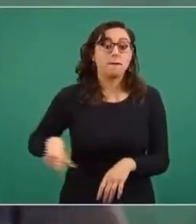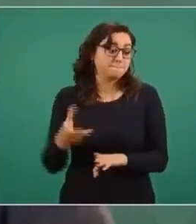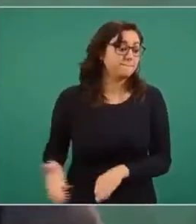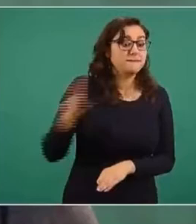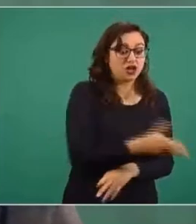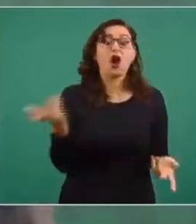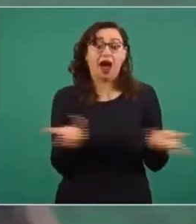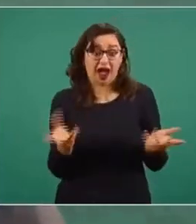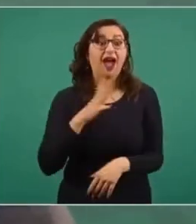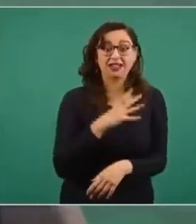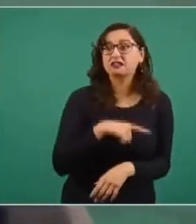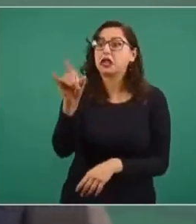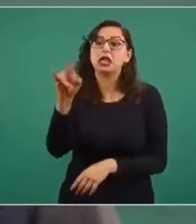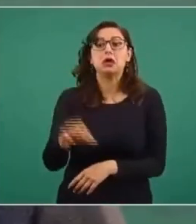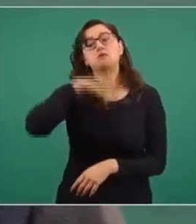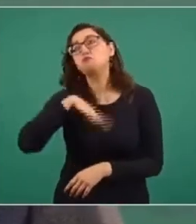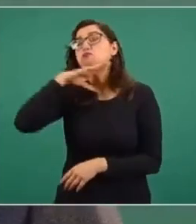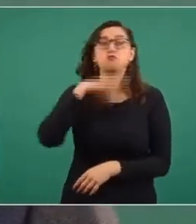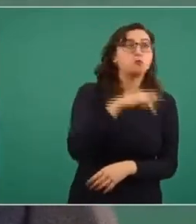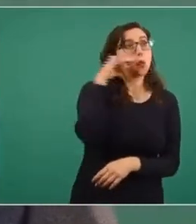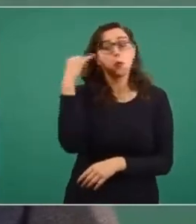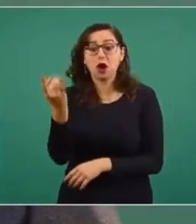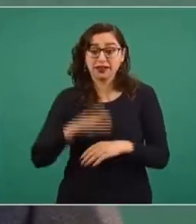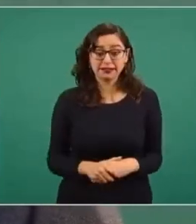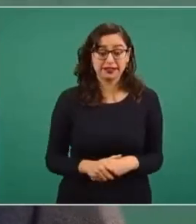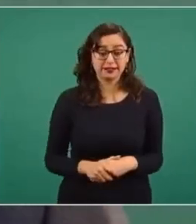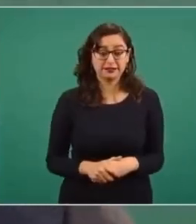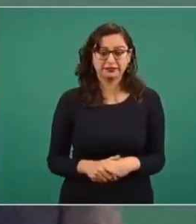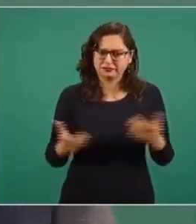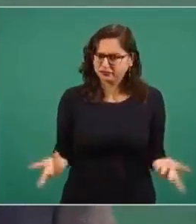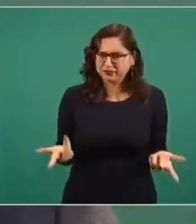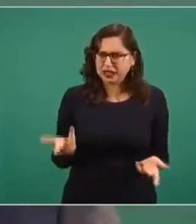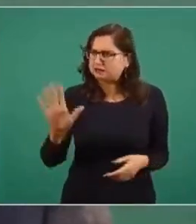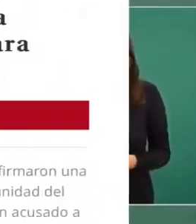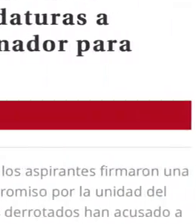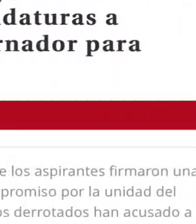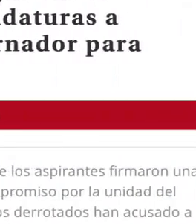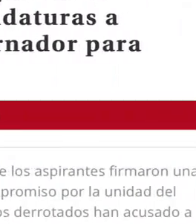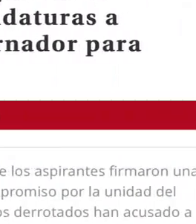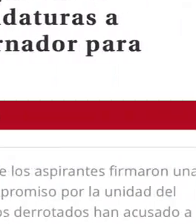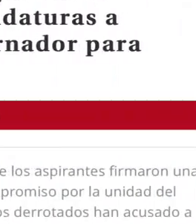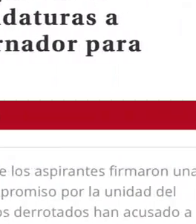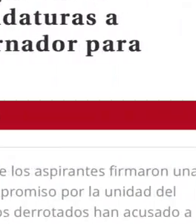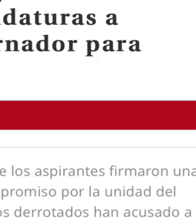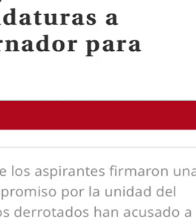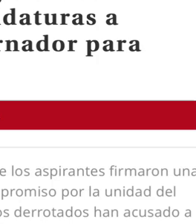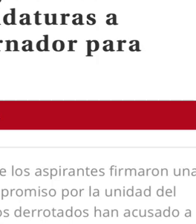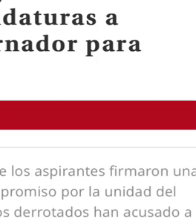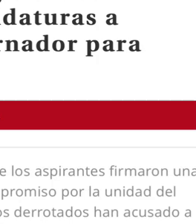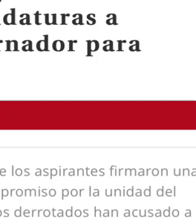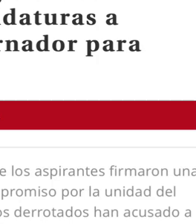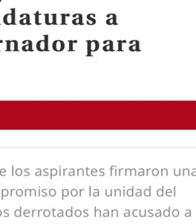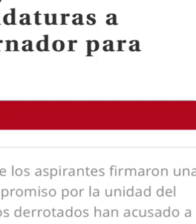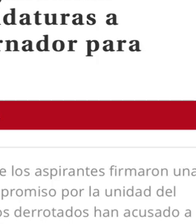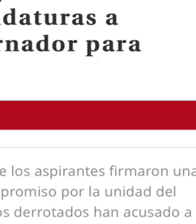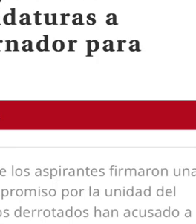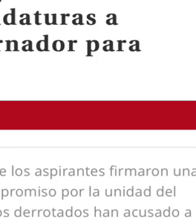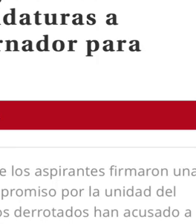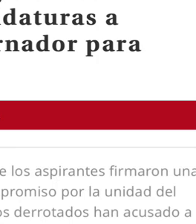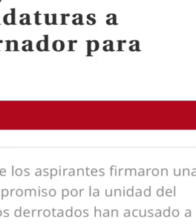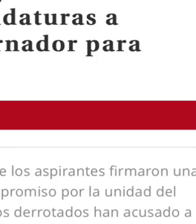¿Qué no se dio cuenta, el director de DINE, que en el anterior gobierno federal nombraron delegados para ir